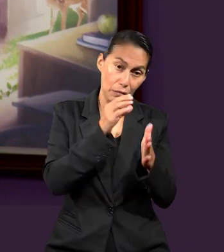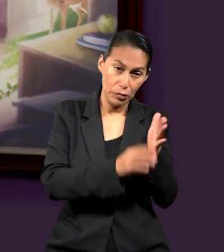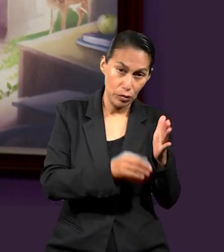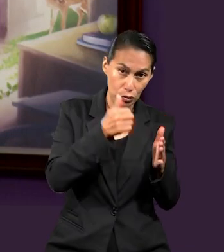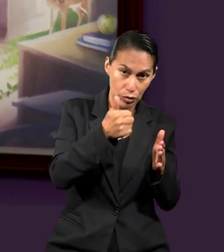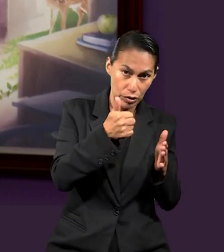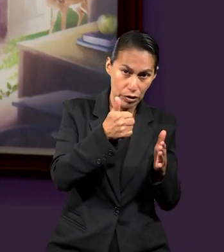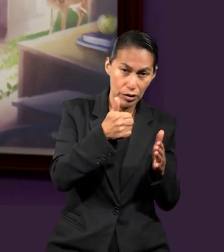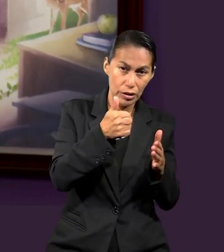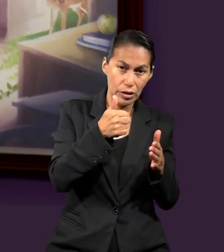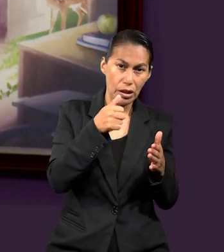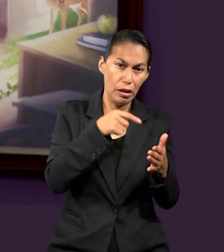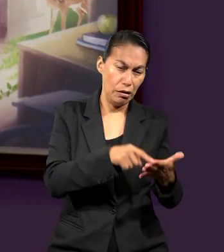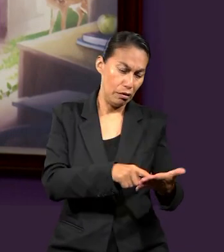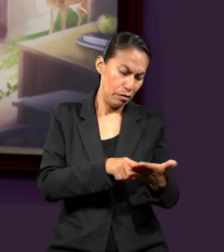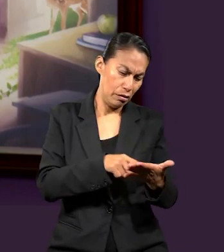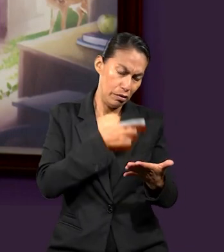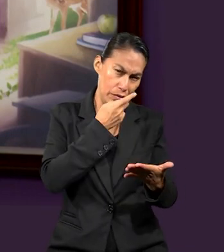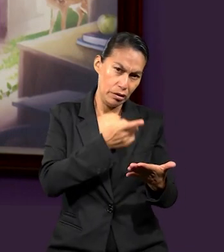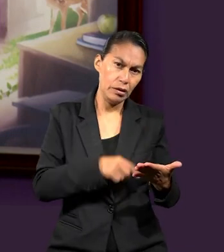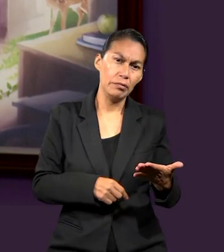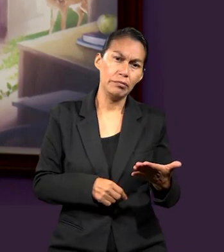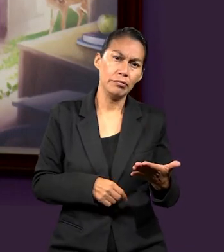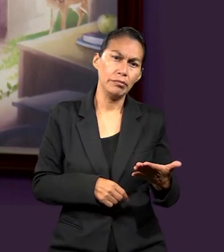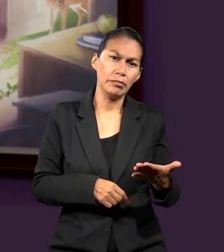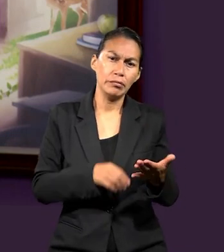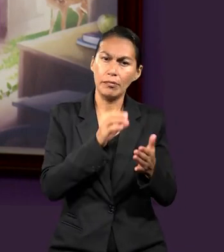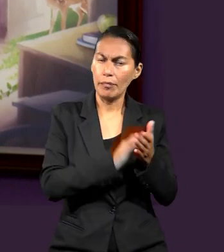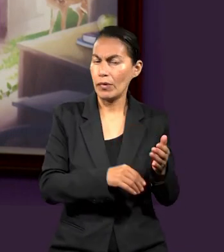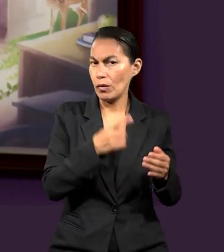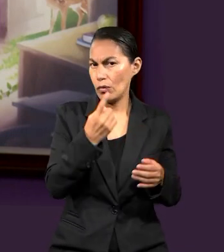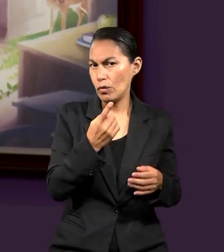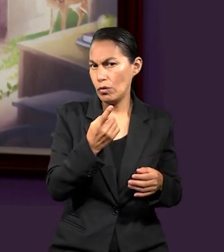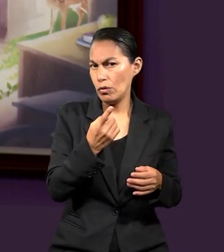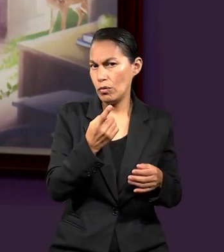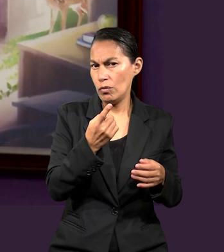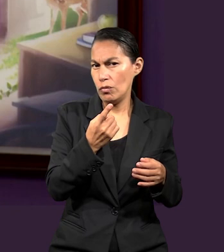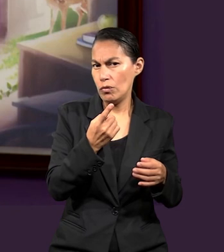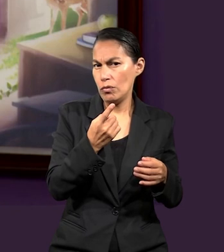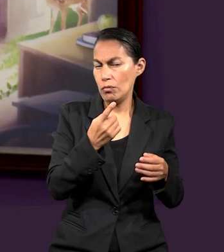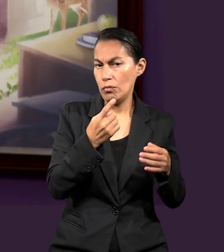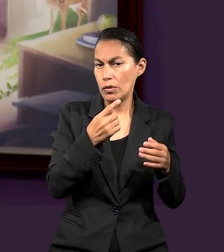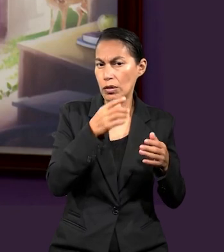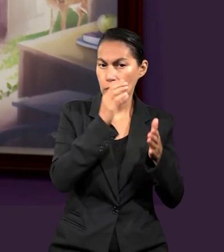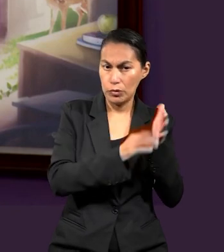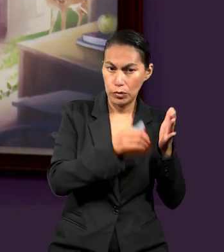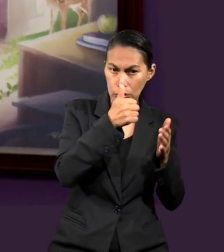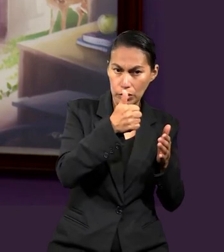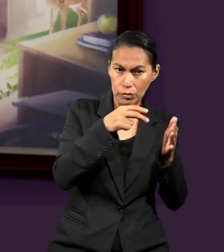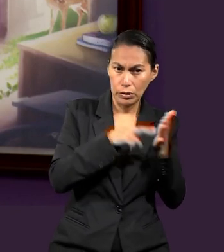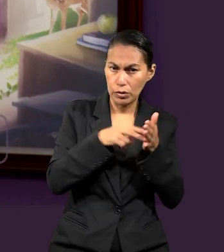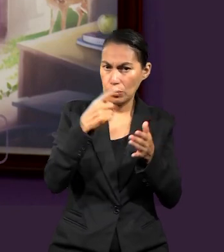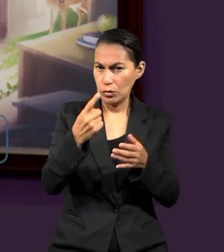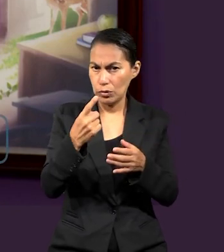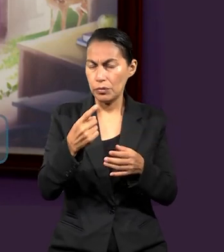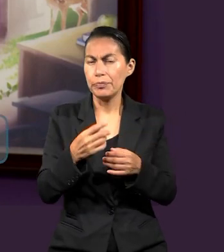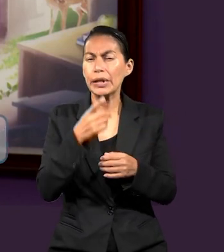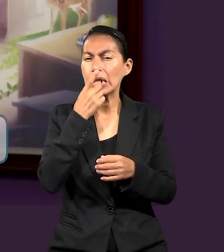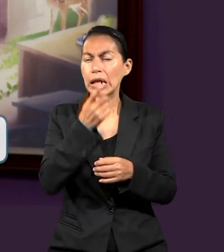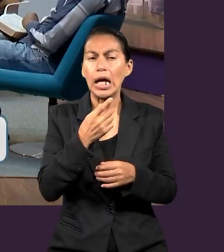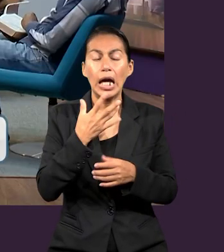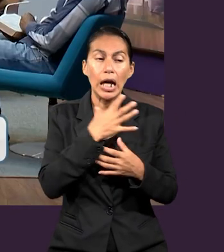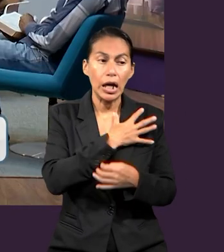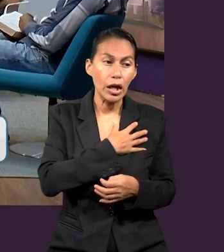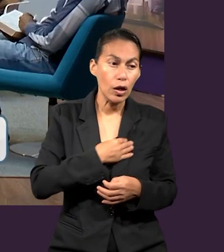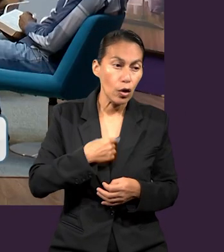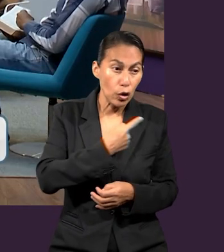en el capítulo 6 precisamente, hablan de eso. Y entonces en el versículo 1 dice, hijos, vosotros